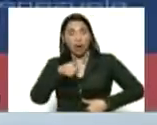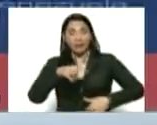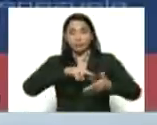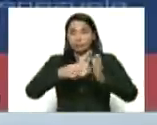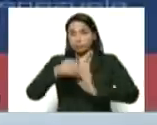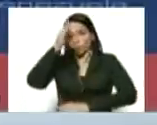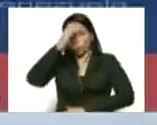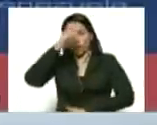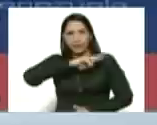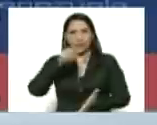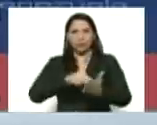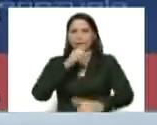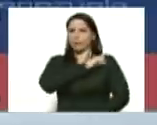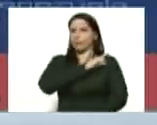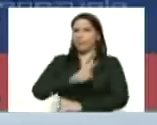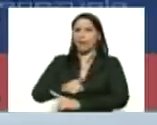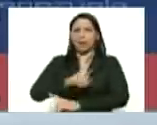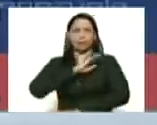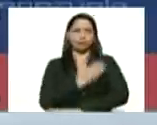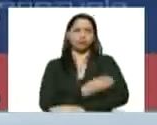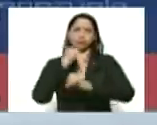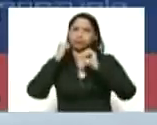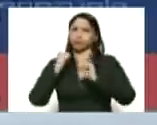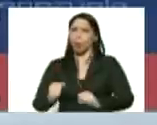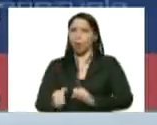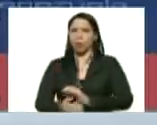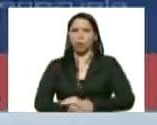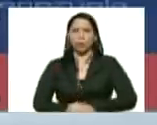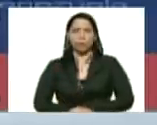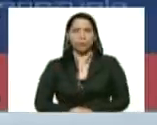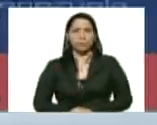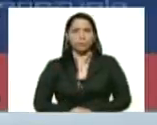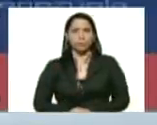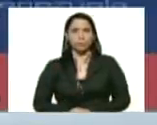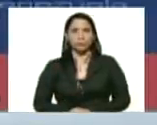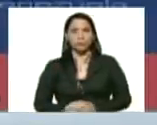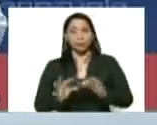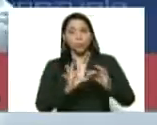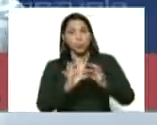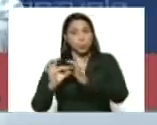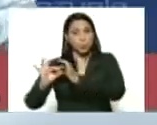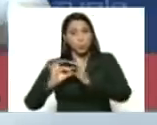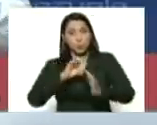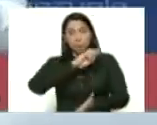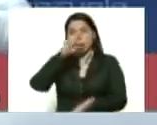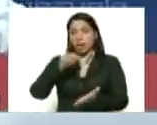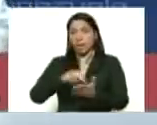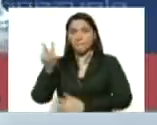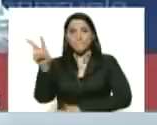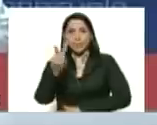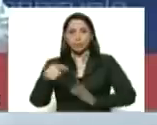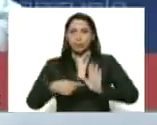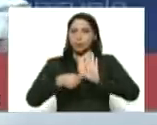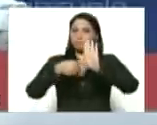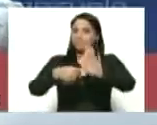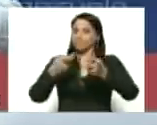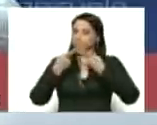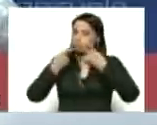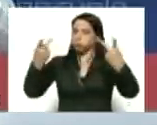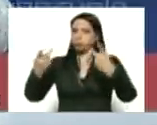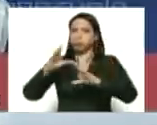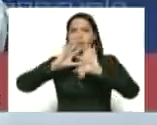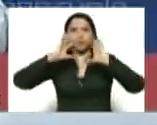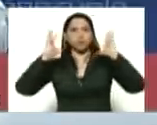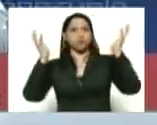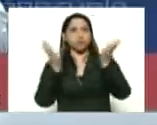que debemos nosotros radicalizar, fortalecer. En la unión nacional, Venezuela está dando ejemplo. En el